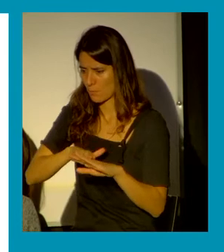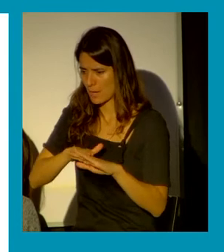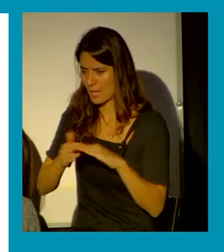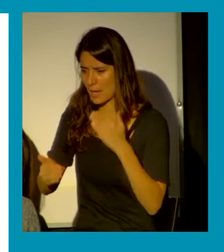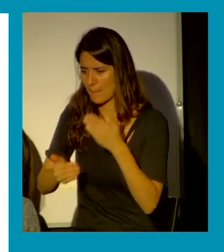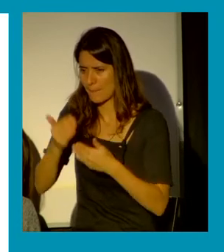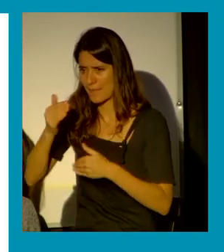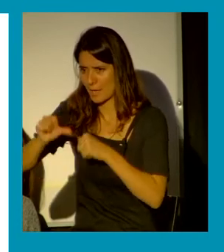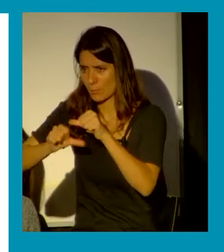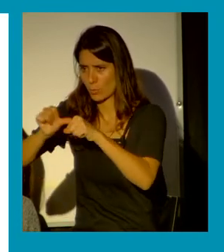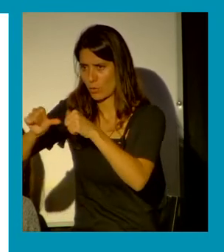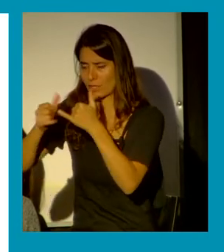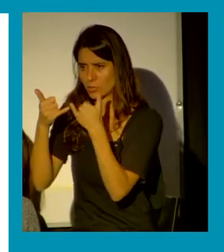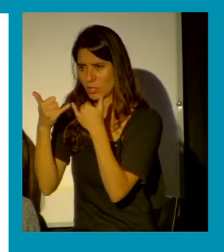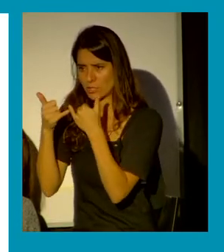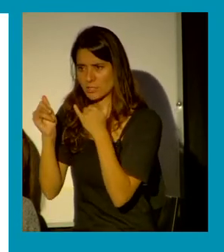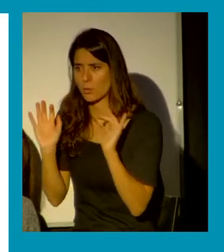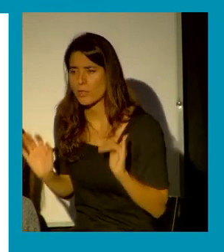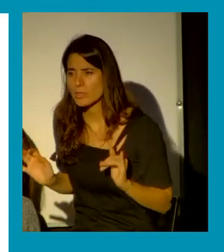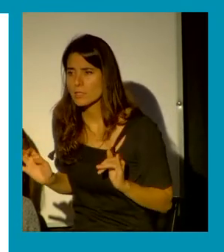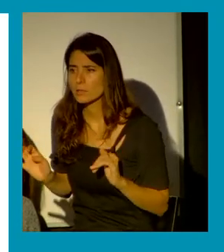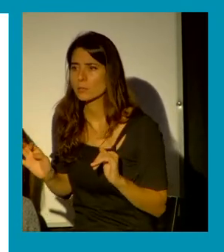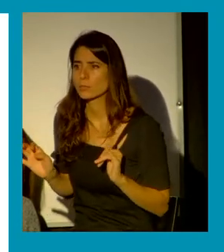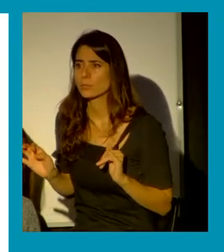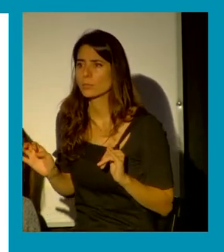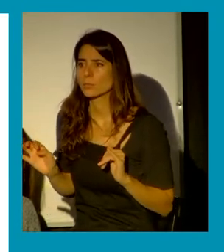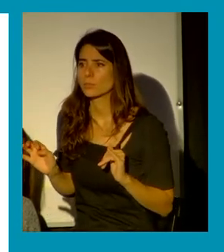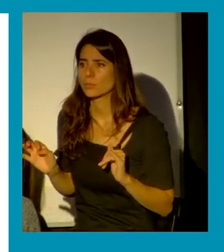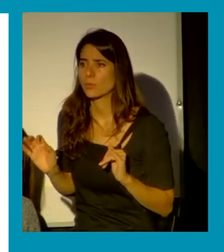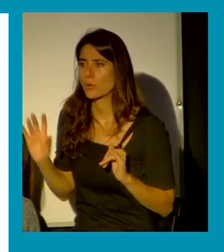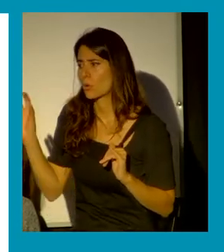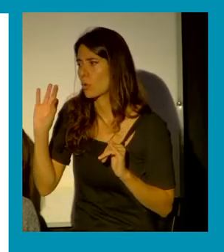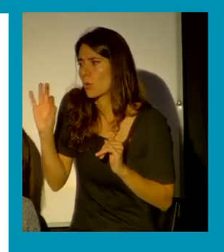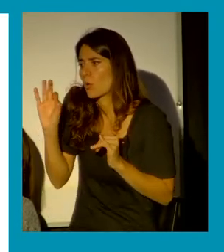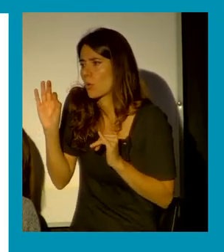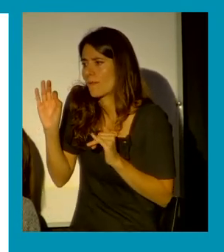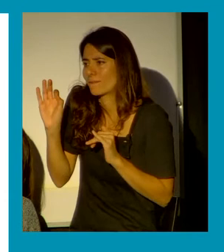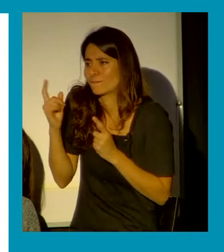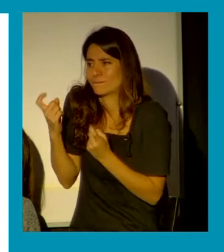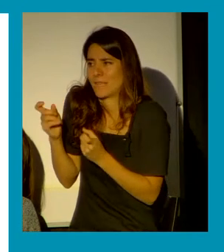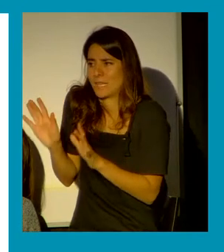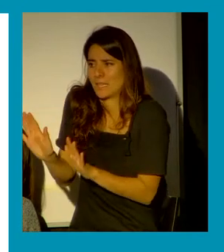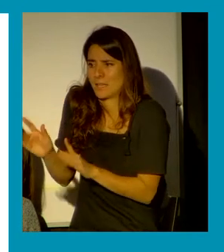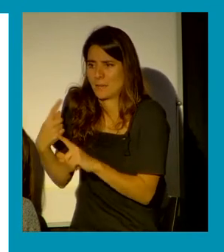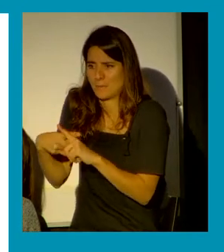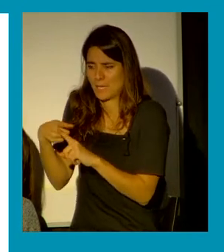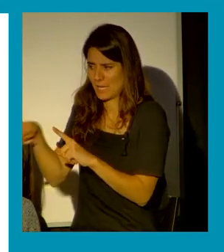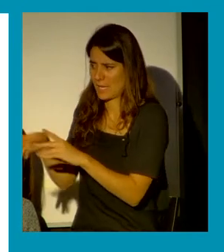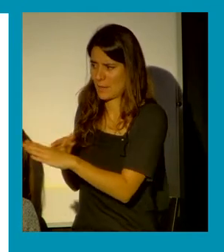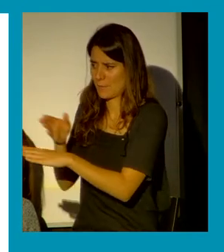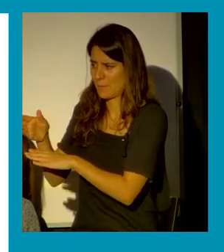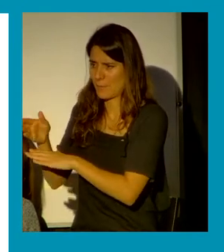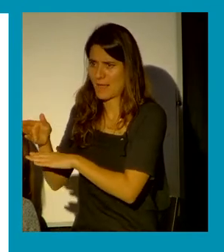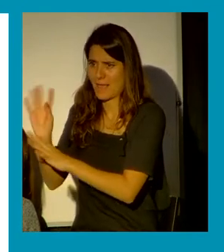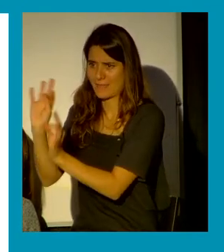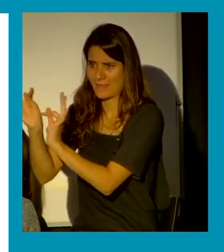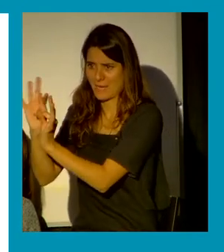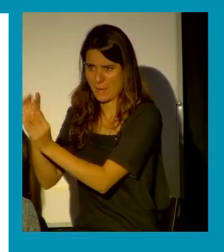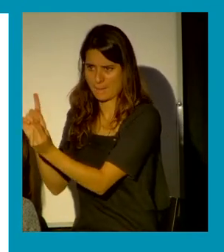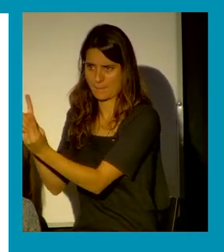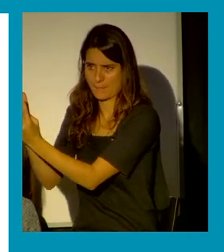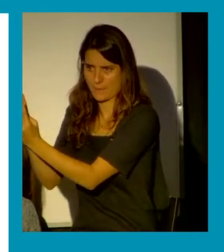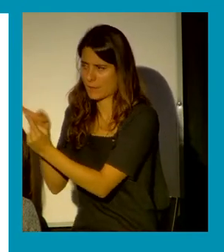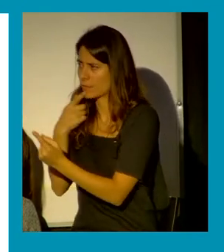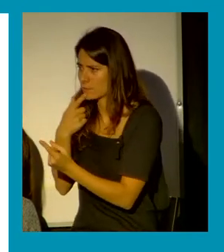restaurativo y pensar si habría alguna forma restaurativa porque está en una terapia no se preocupe que la esperamos seis meses y estamos aquí con el